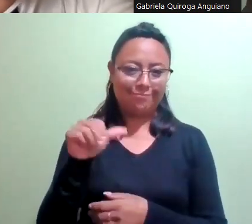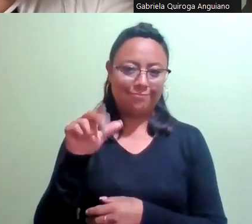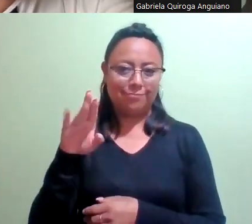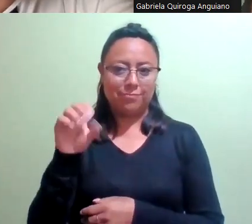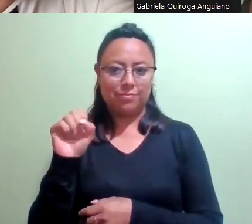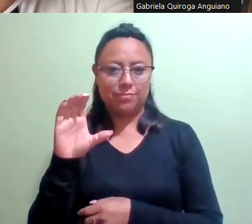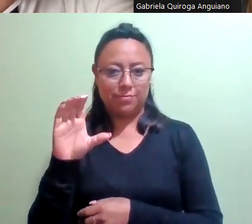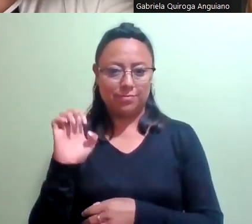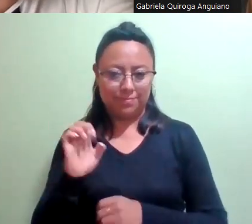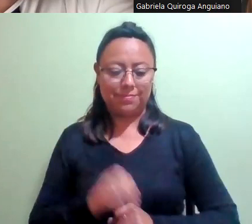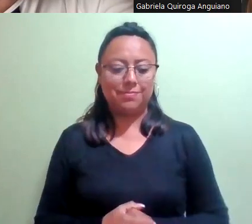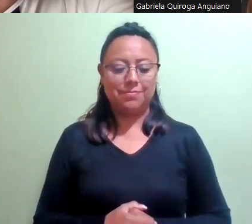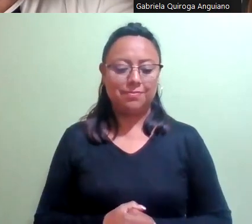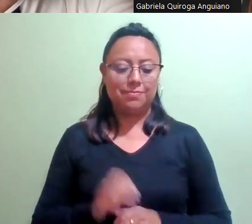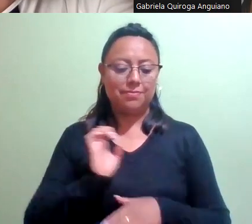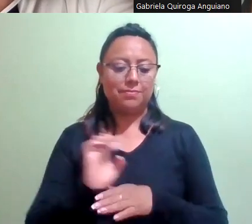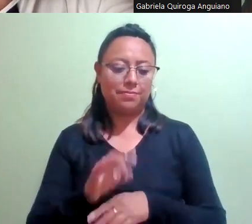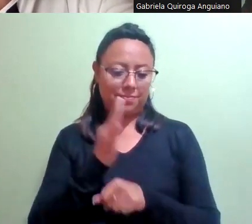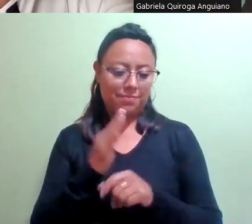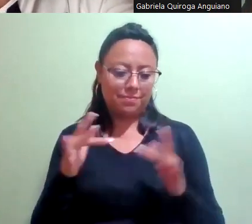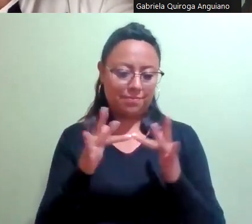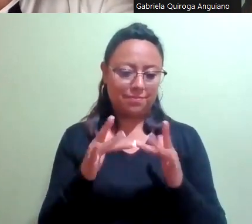Bueno, pues nos conectamos a la otra. Gracias.